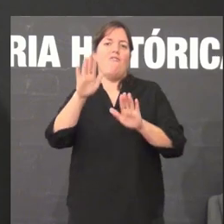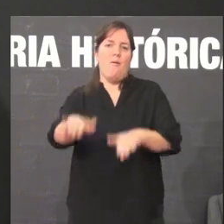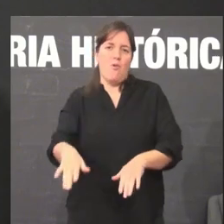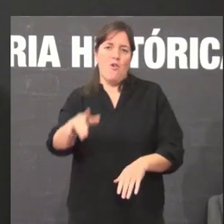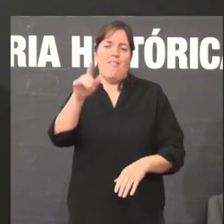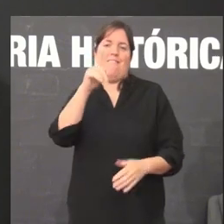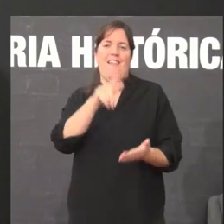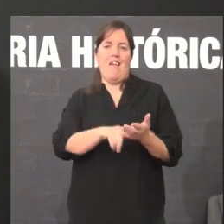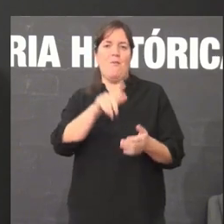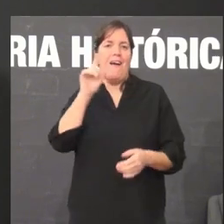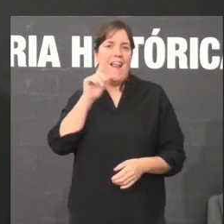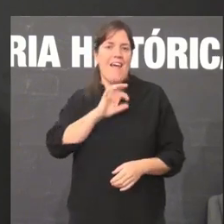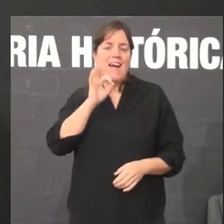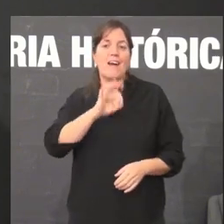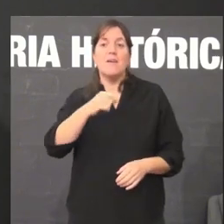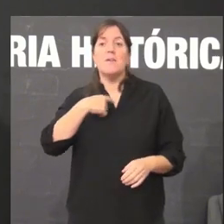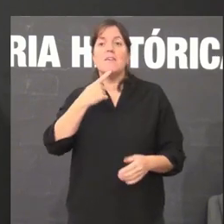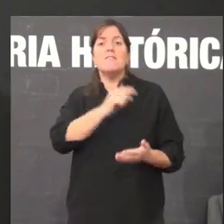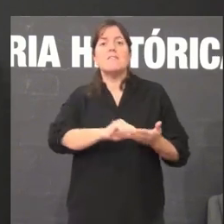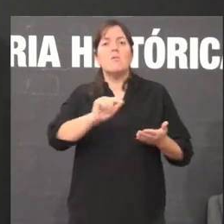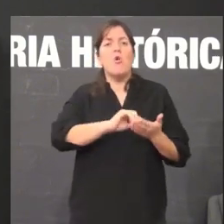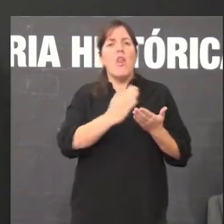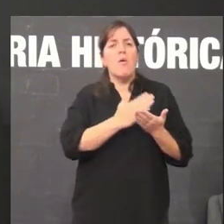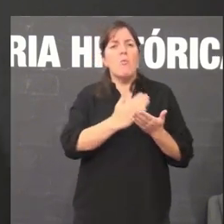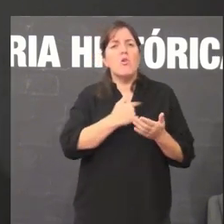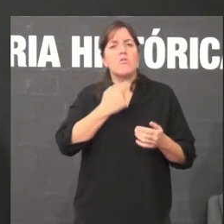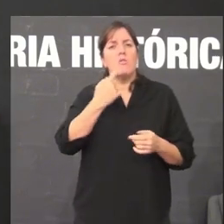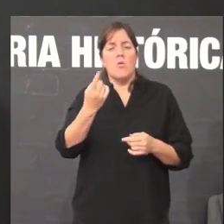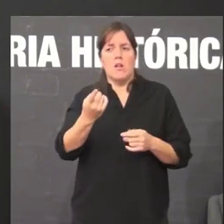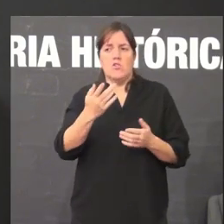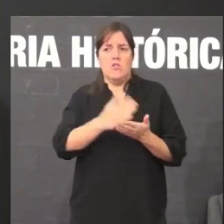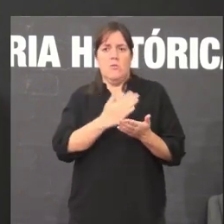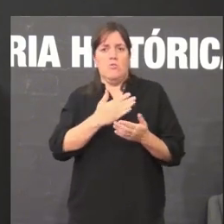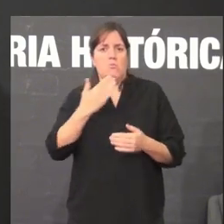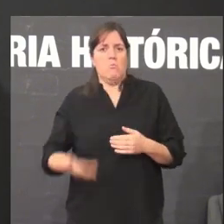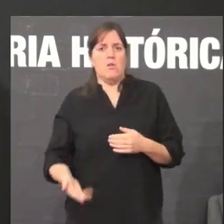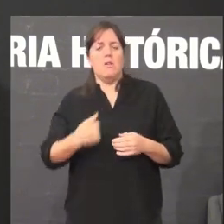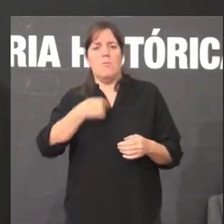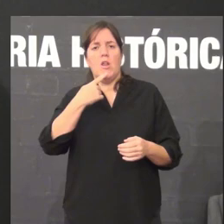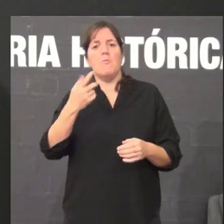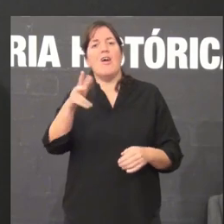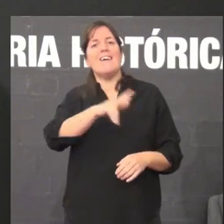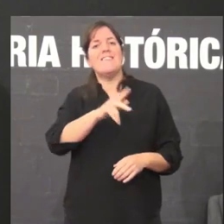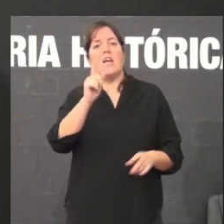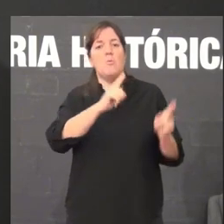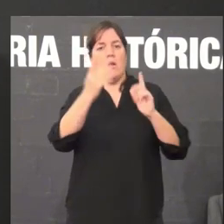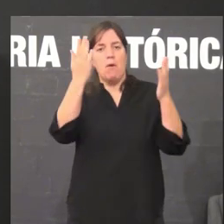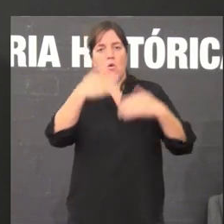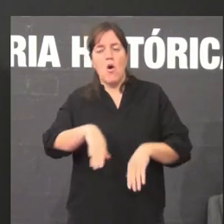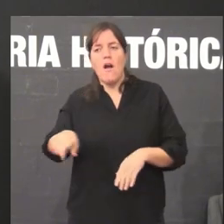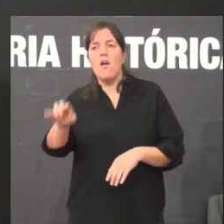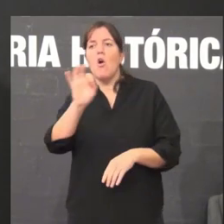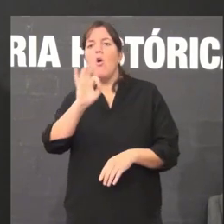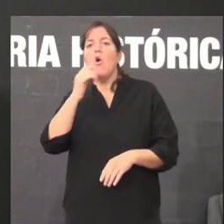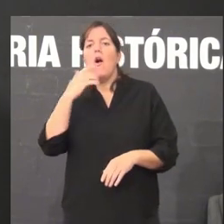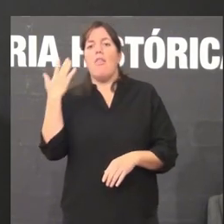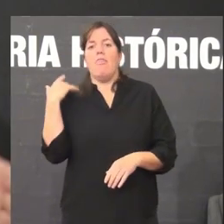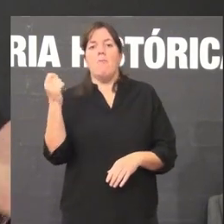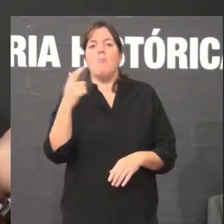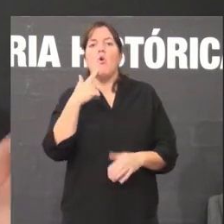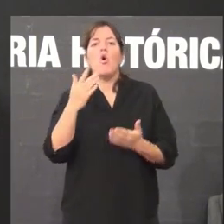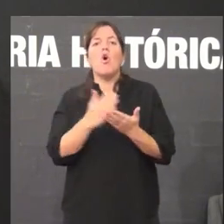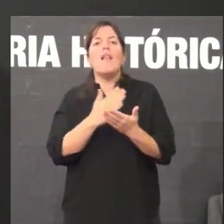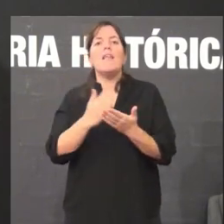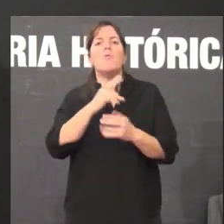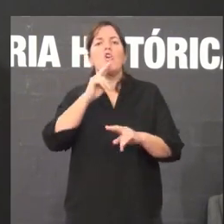polo galego, levou non a escribir libros que son libros de cabeceira, como poden ser En castellano non hai problema, ou máis recentemente o libro